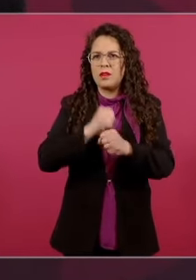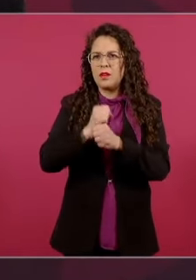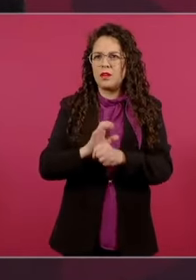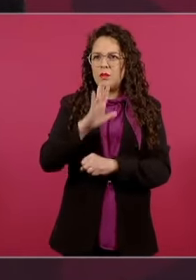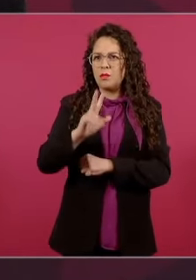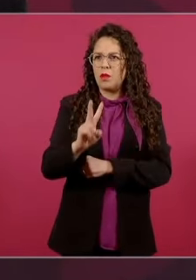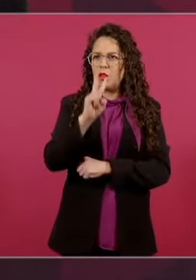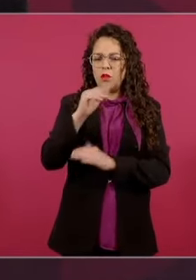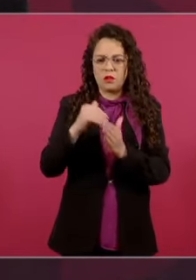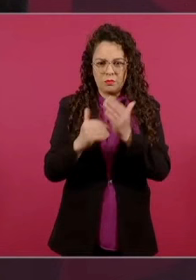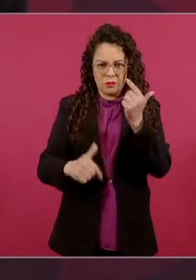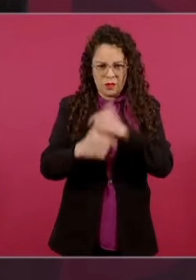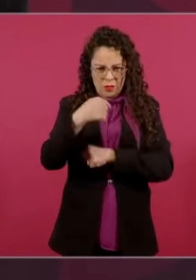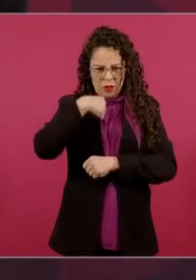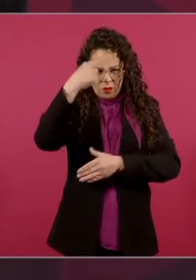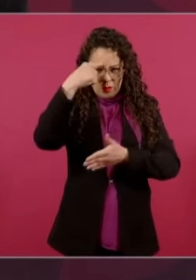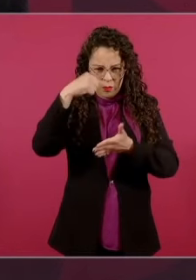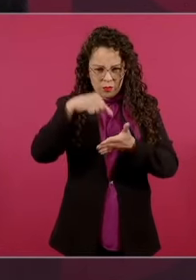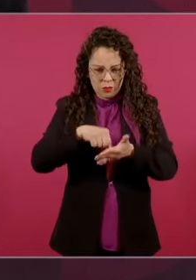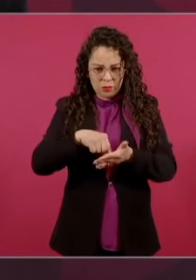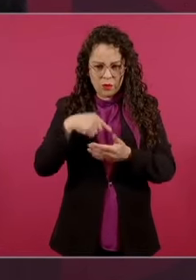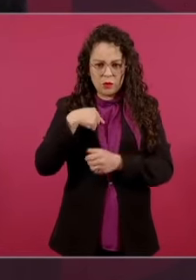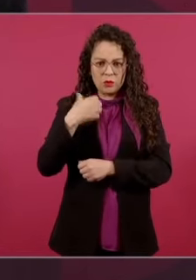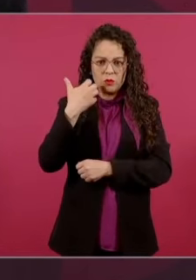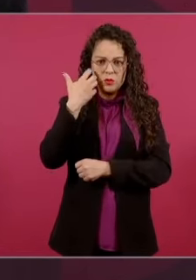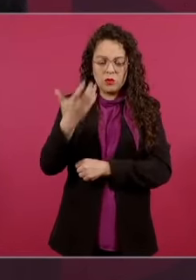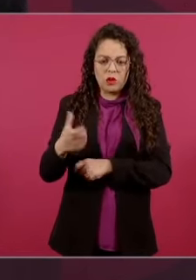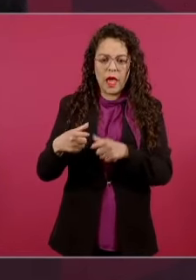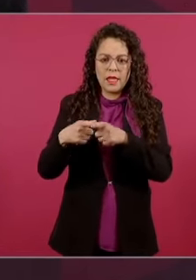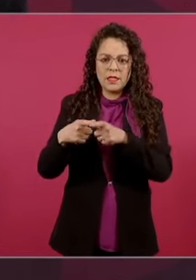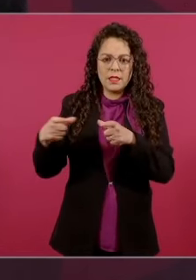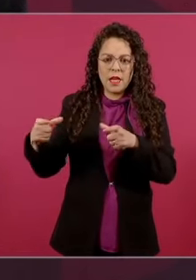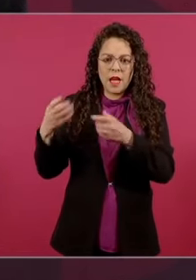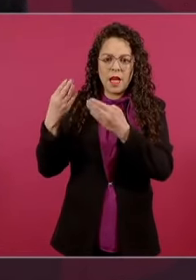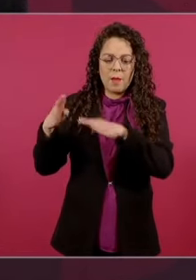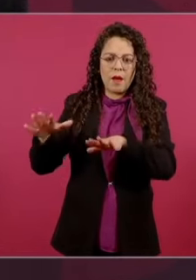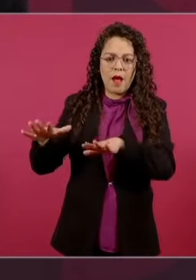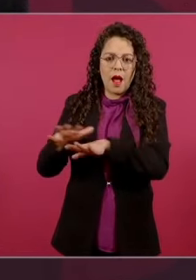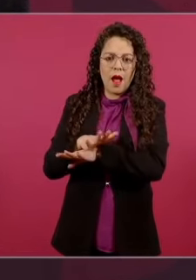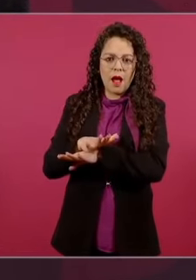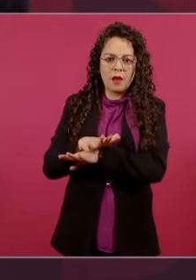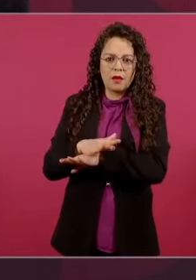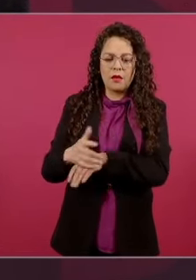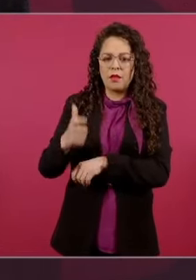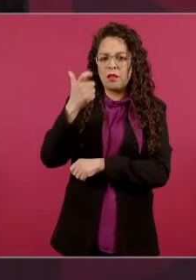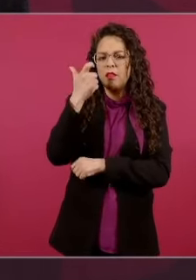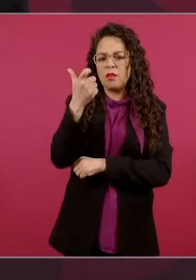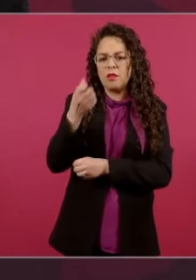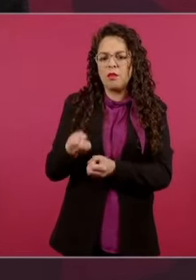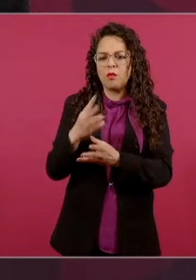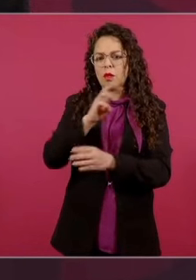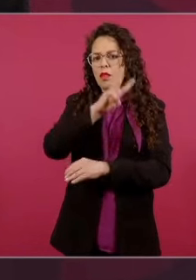de 300 mil pesos.